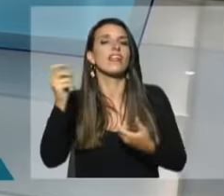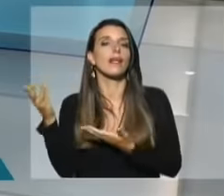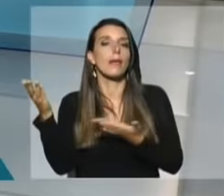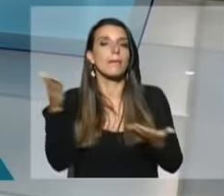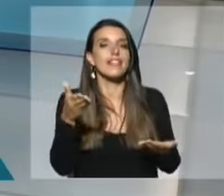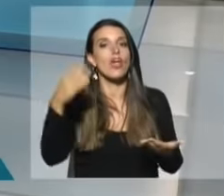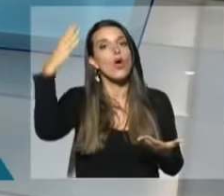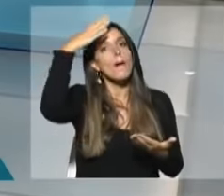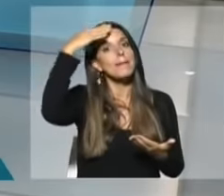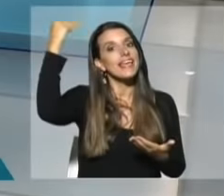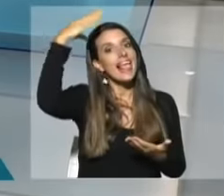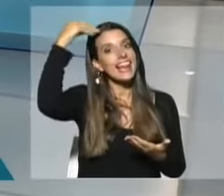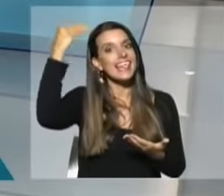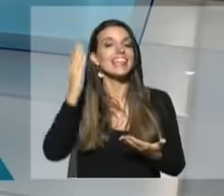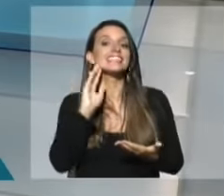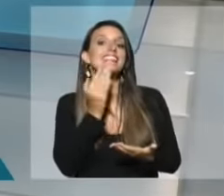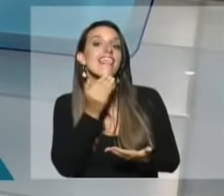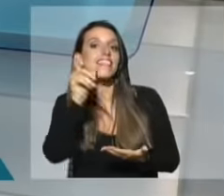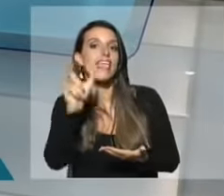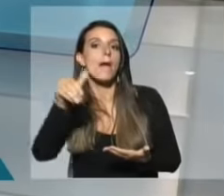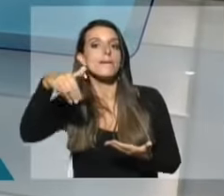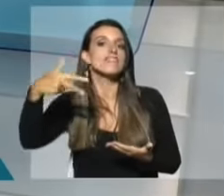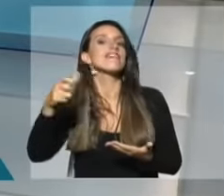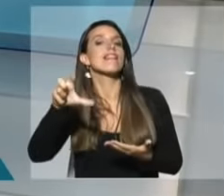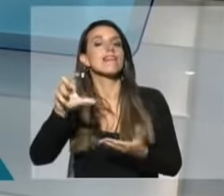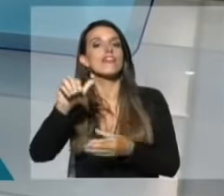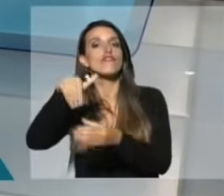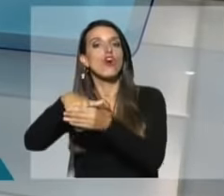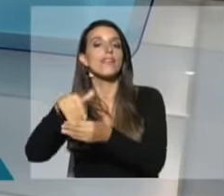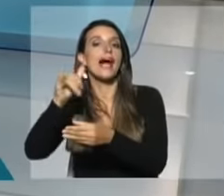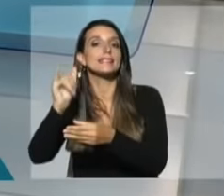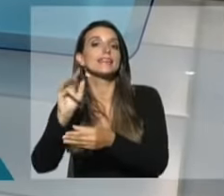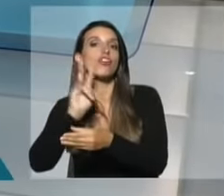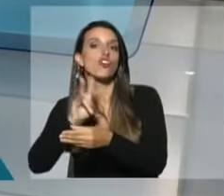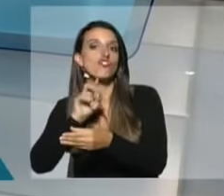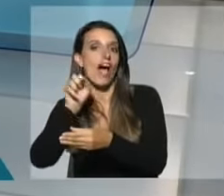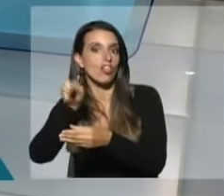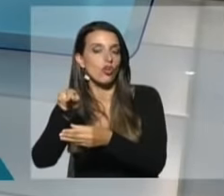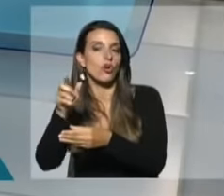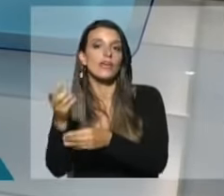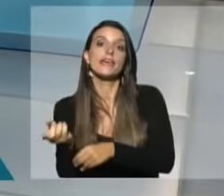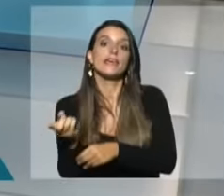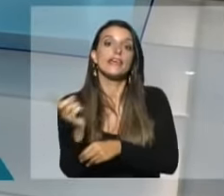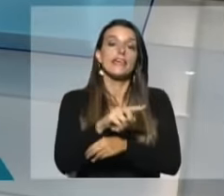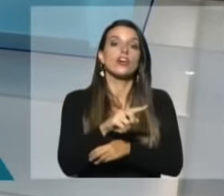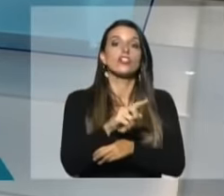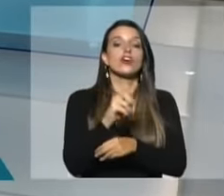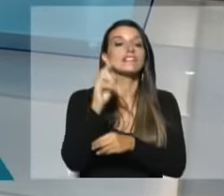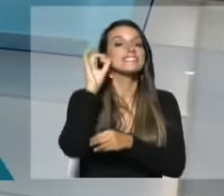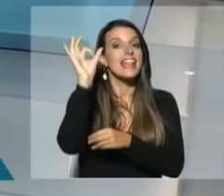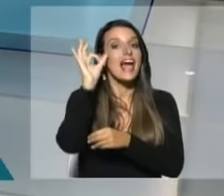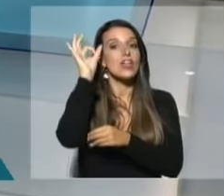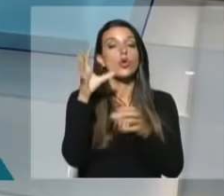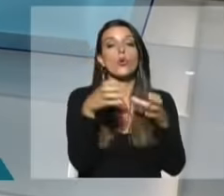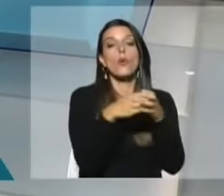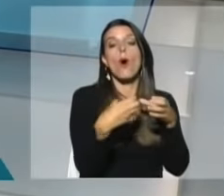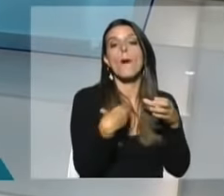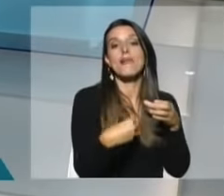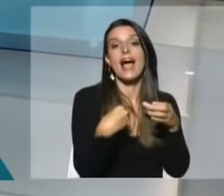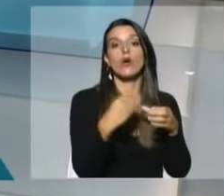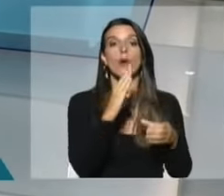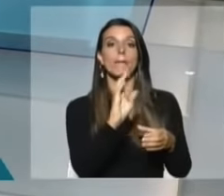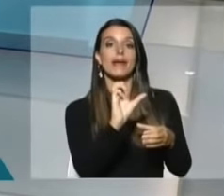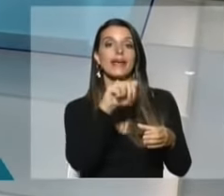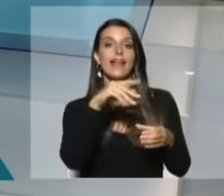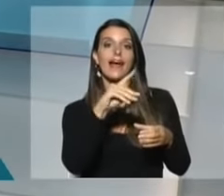Rafael Michelini, que viene por el sí a defender la opción del sí, el voto rosado. El senador del Partido Nacional, Gustavo